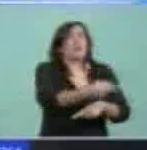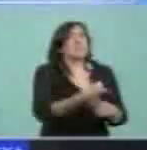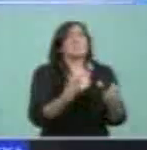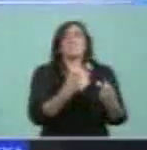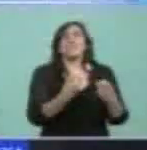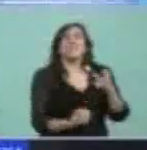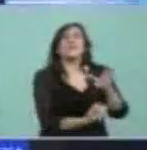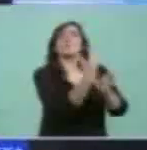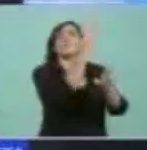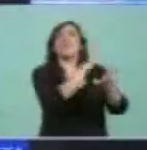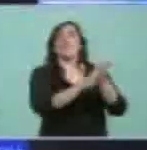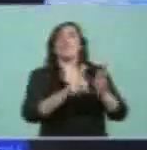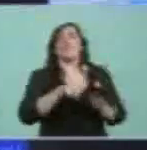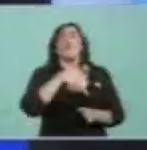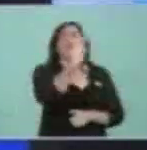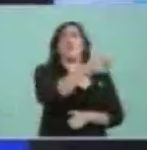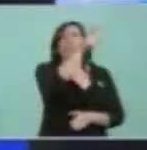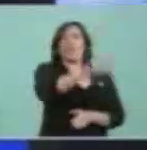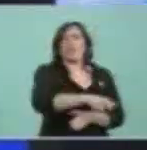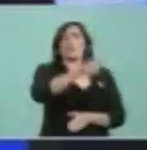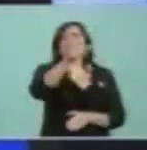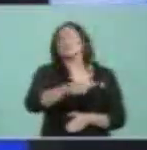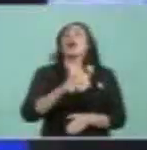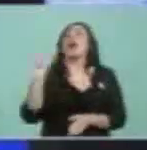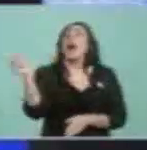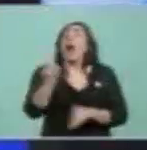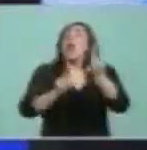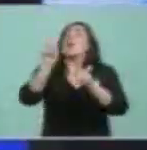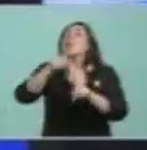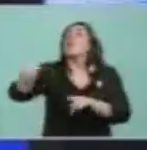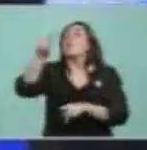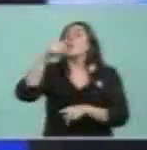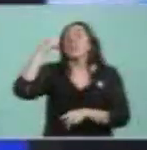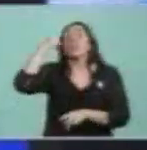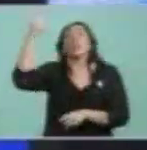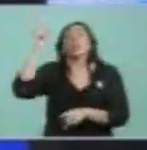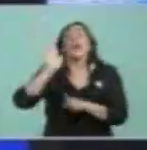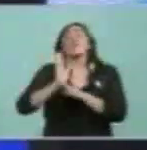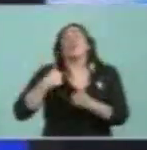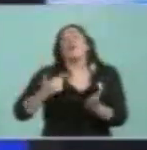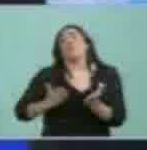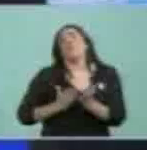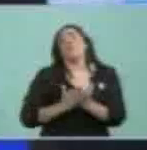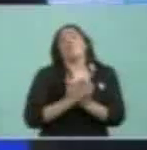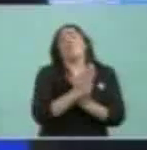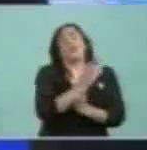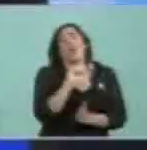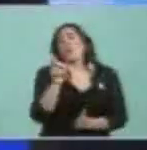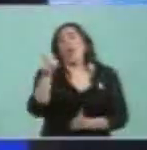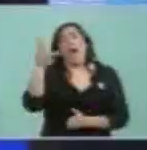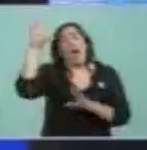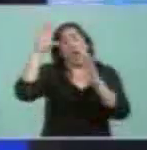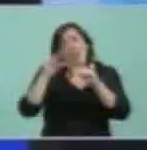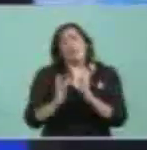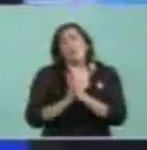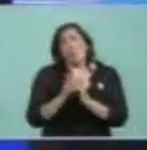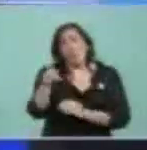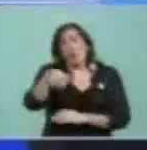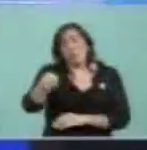Los que crean en la eternidad, que por favor recen un rosario a la noche